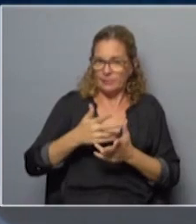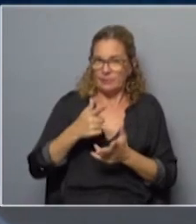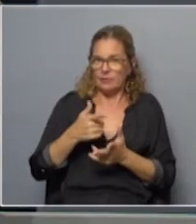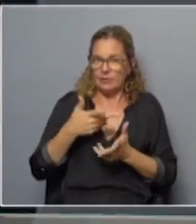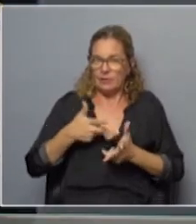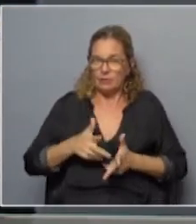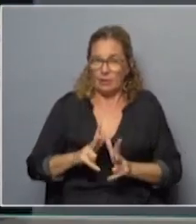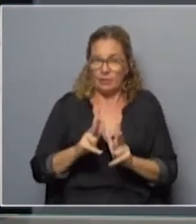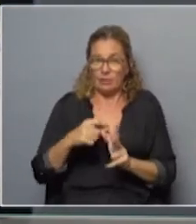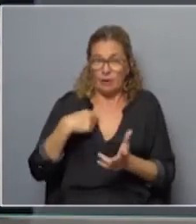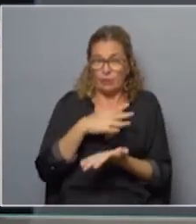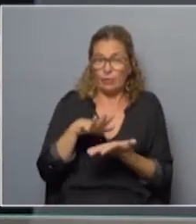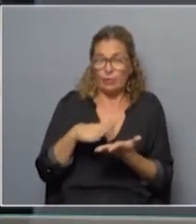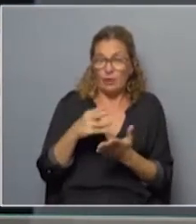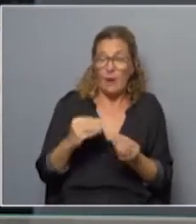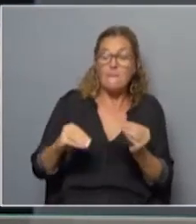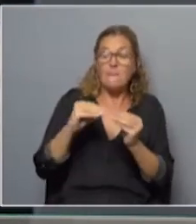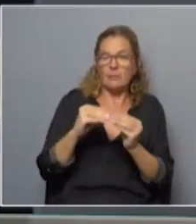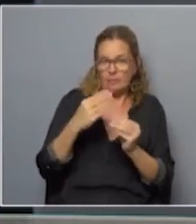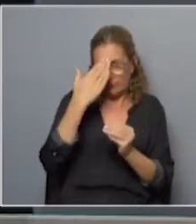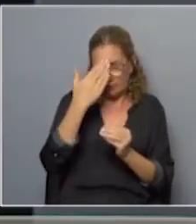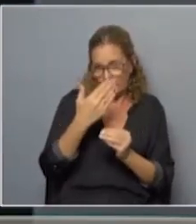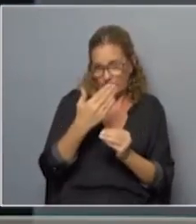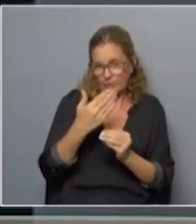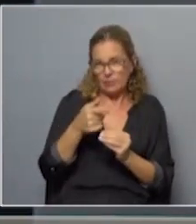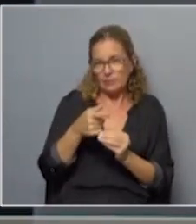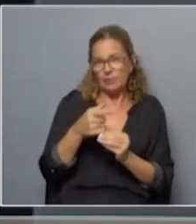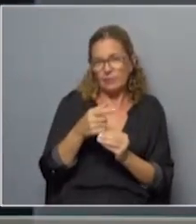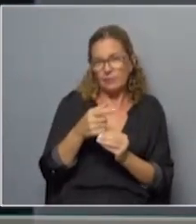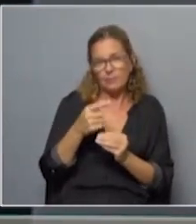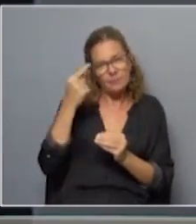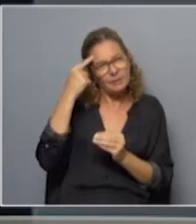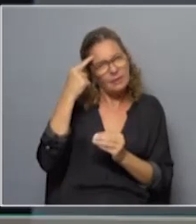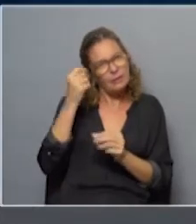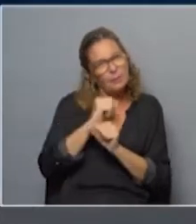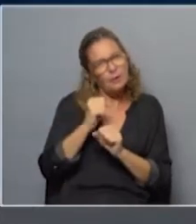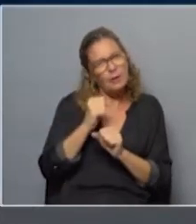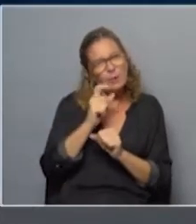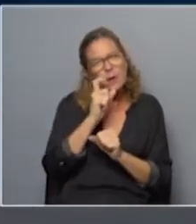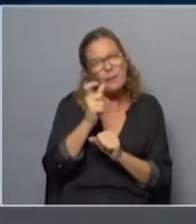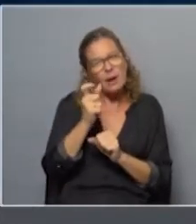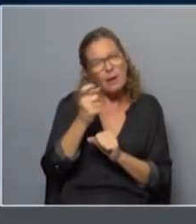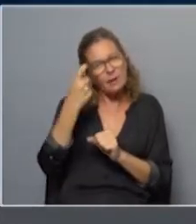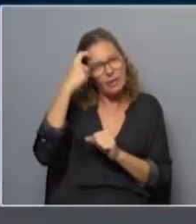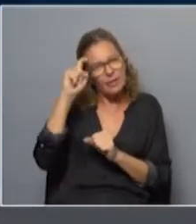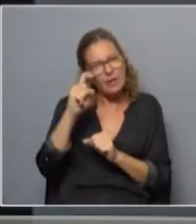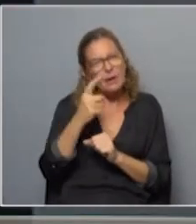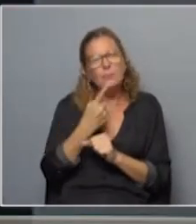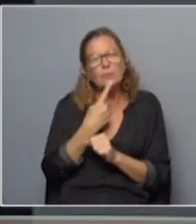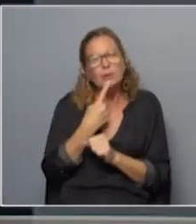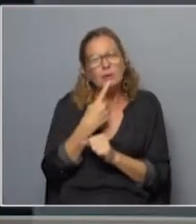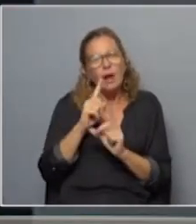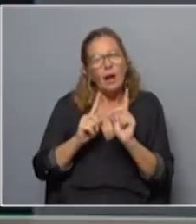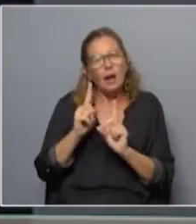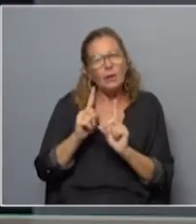entiendo, de la sociedad civil, después se suma al Frente Amplio, ¿crees que se puede poner en palabras a nivel ideológico, a nivel político? ¿Hay un